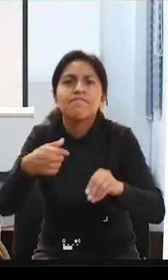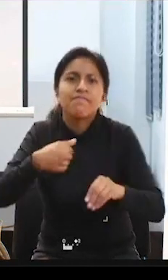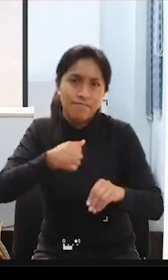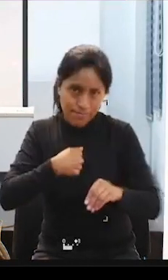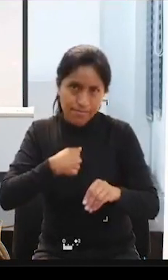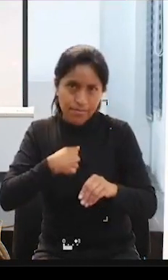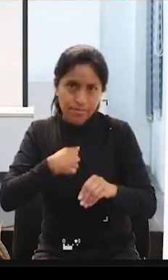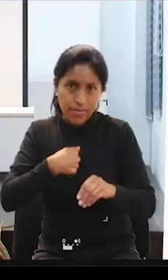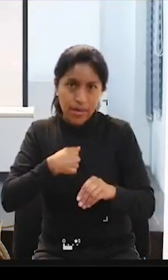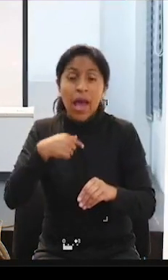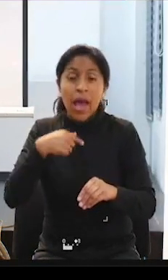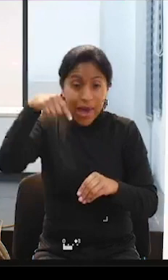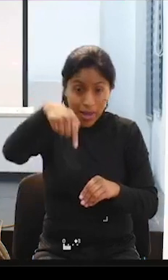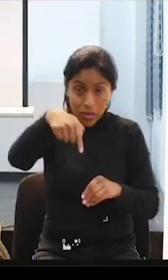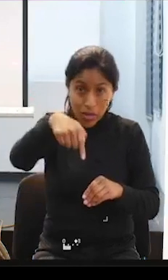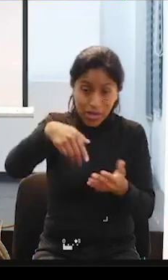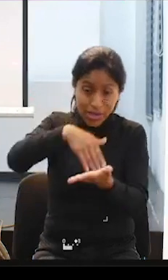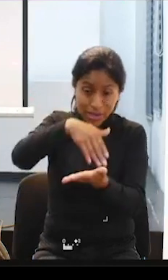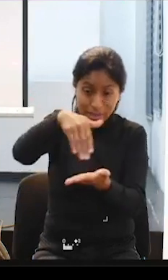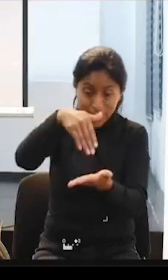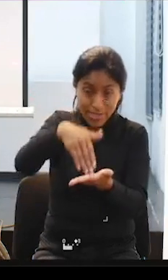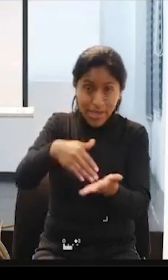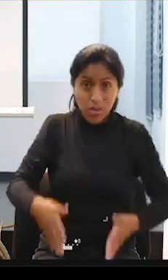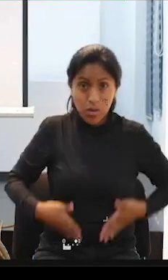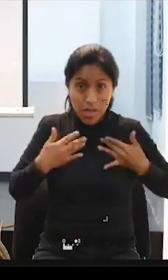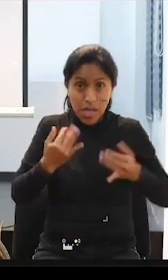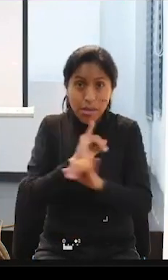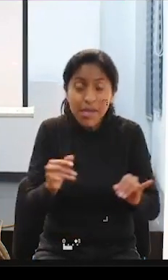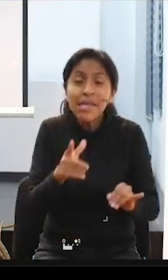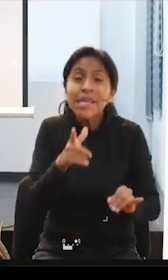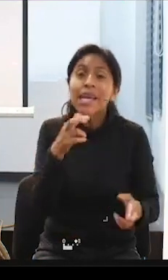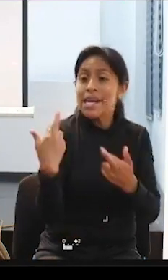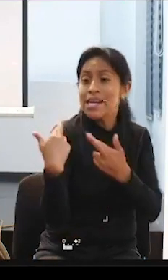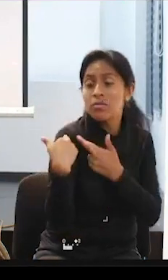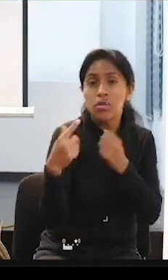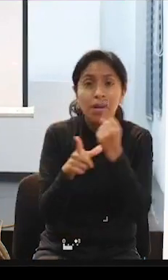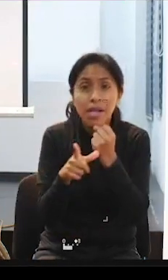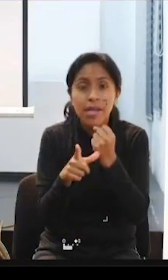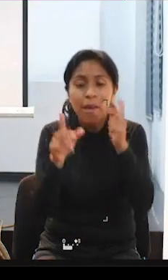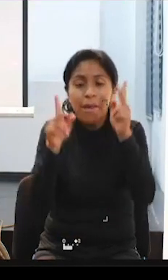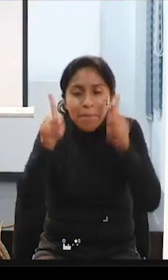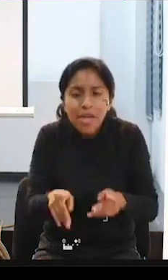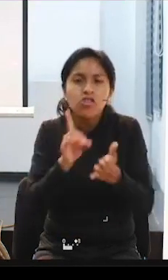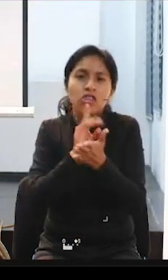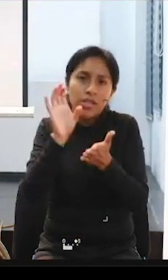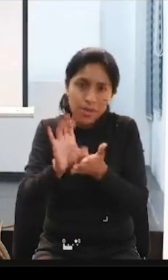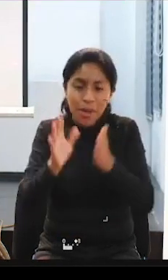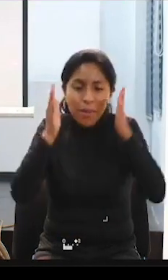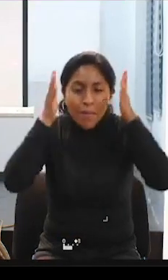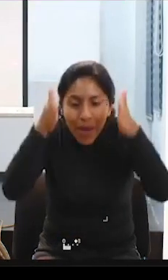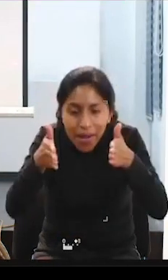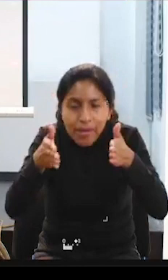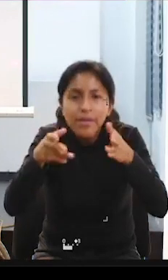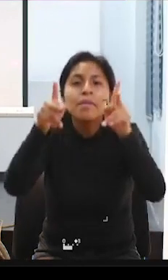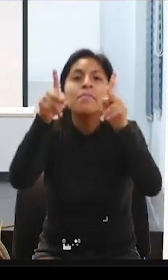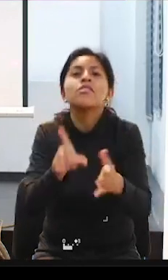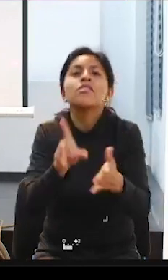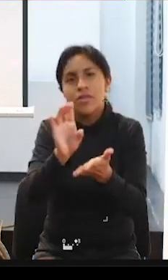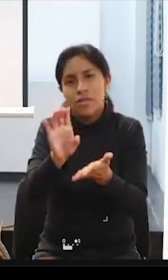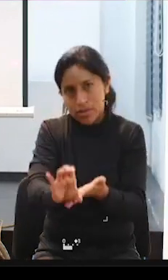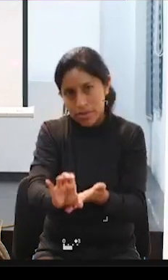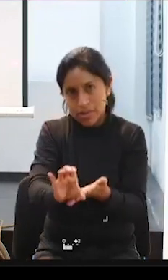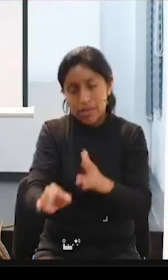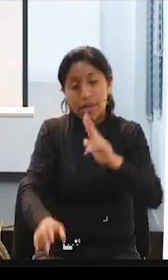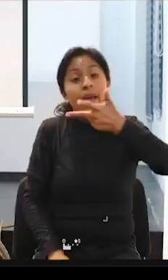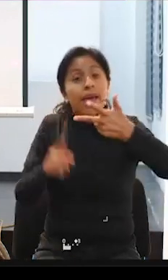centros de vida independiente, está administrado por personas con discapacidad para personas con discapacidad. Y tercero, es